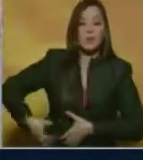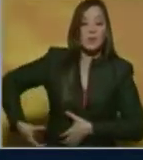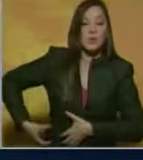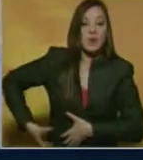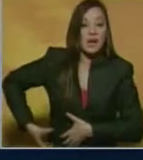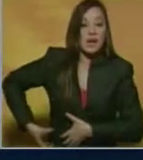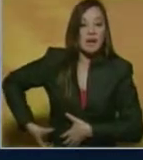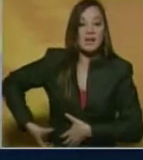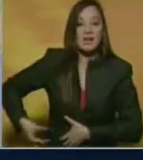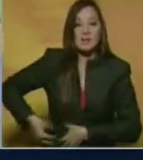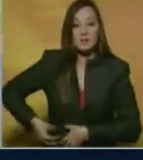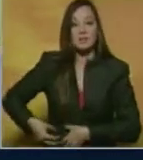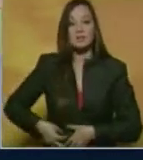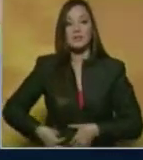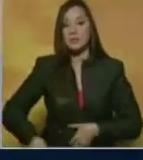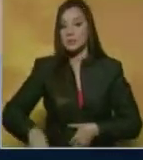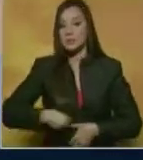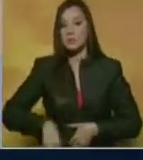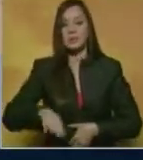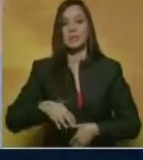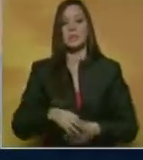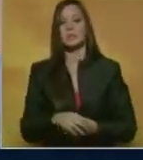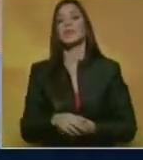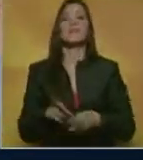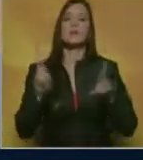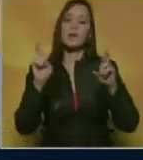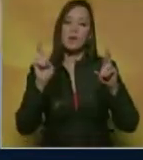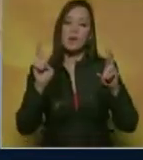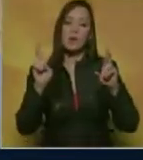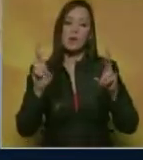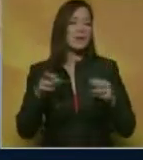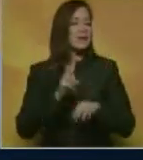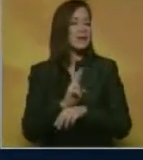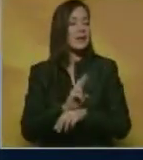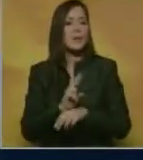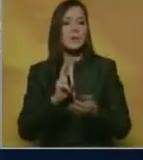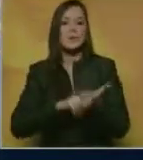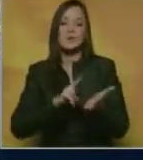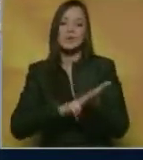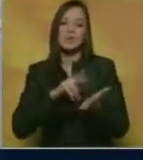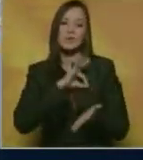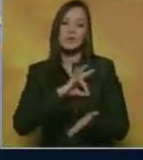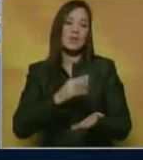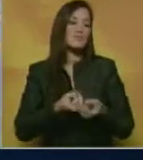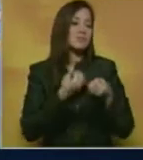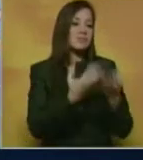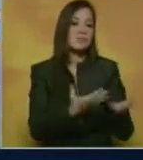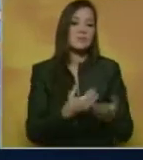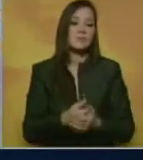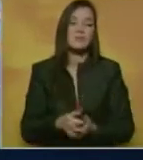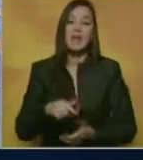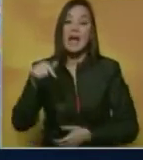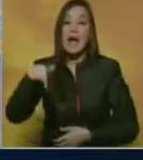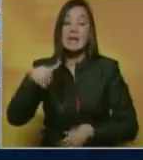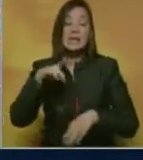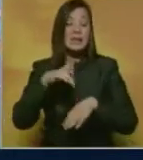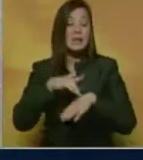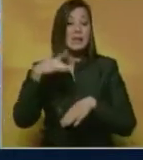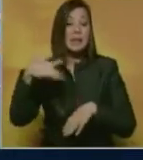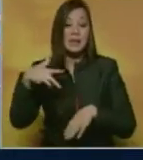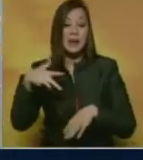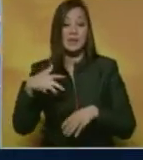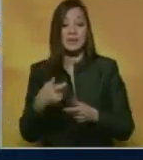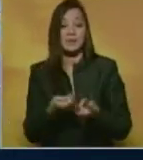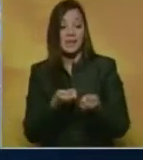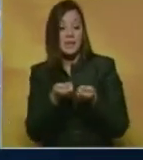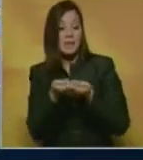medicamentos para siempre. Él ruega que se regularice la entrega que hace el Seguro Social. Lo grave aquí es que se está manipulando